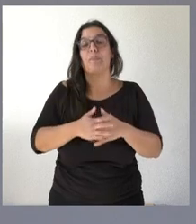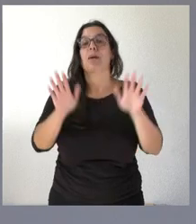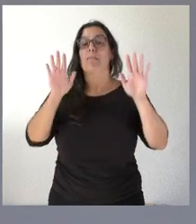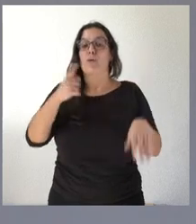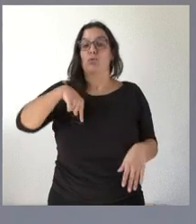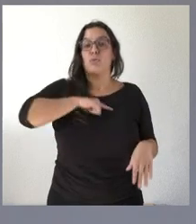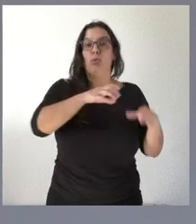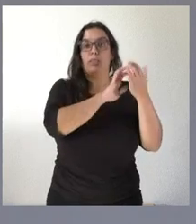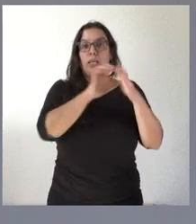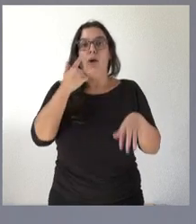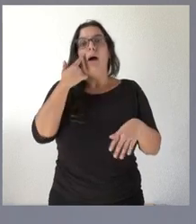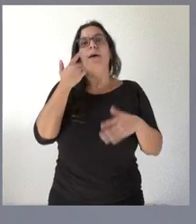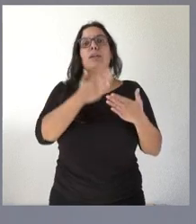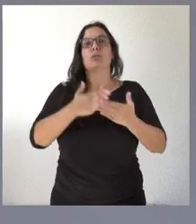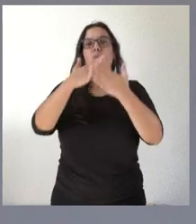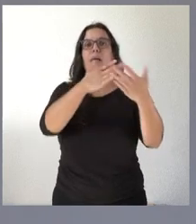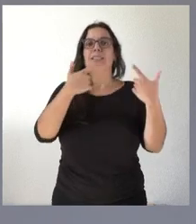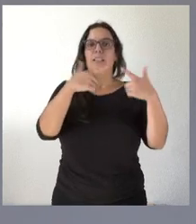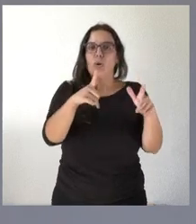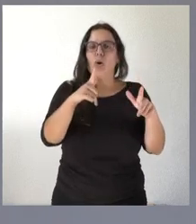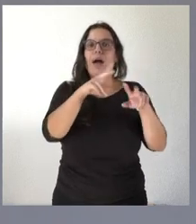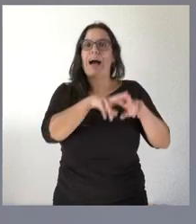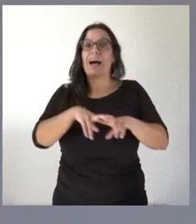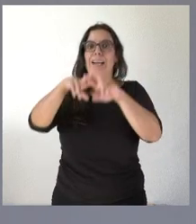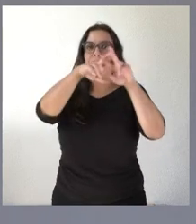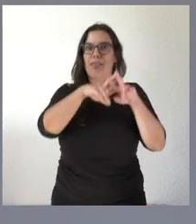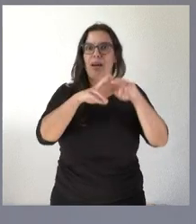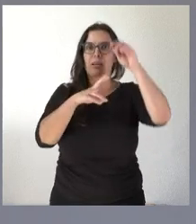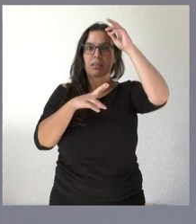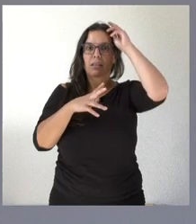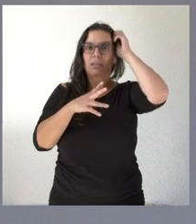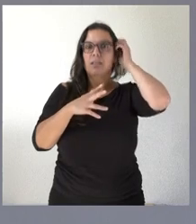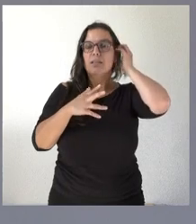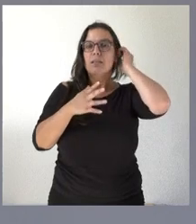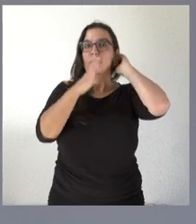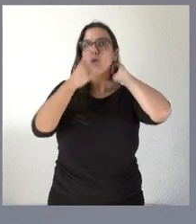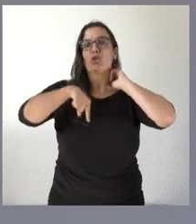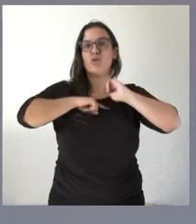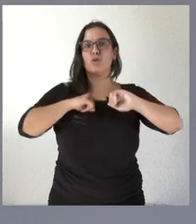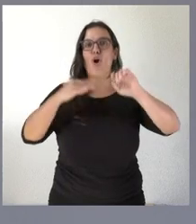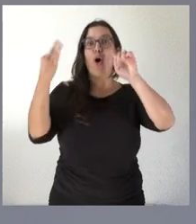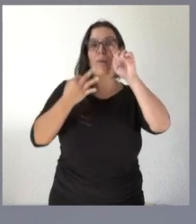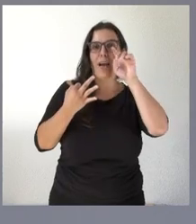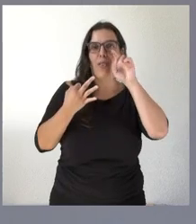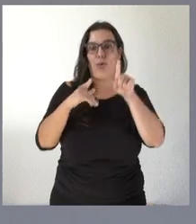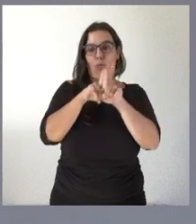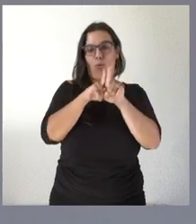León puede estudiar el sector y analizar sin que nosotros seamos los promotores porque tenemos la obligación como comunidad autónoma de estar al tanto de la